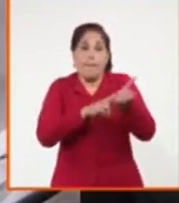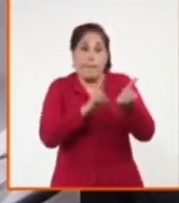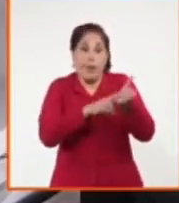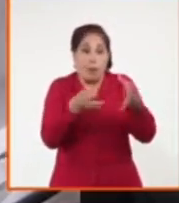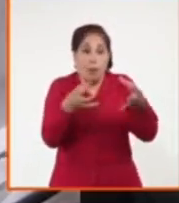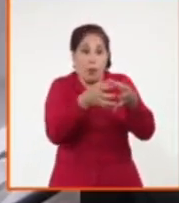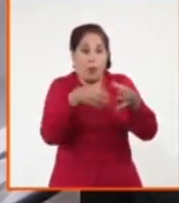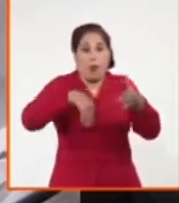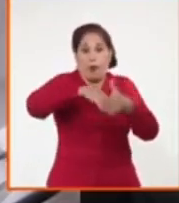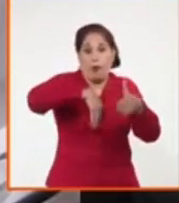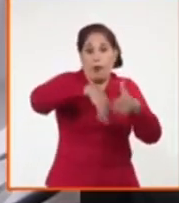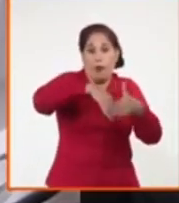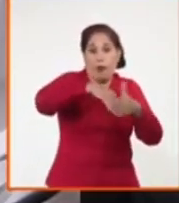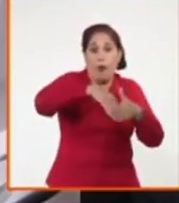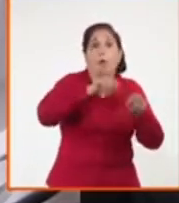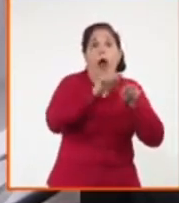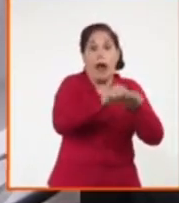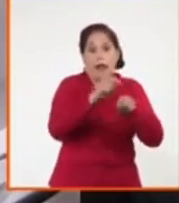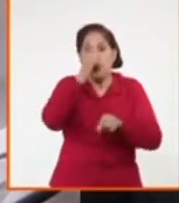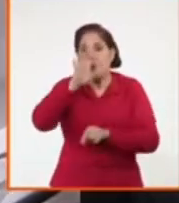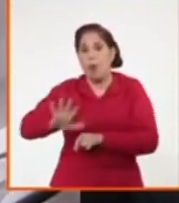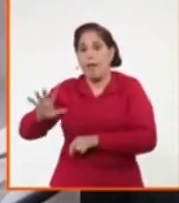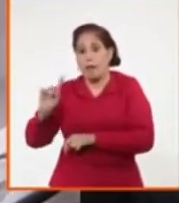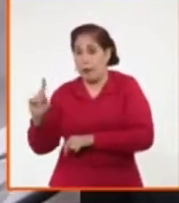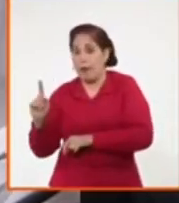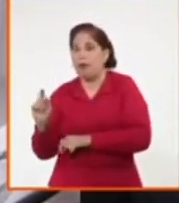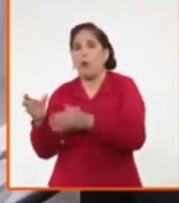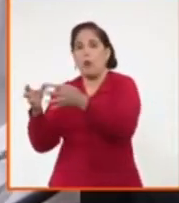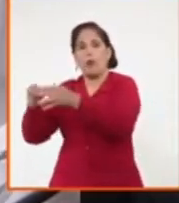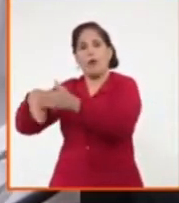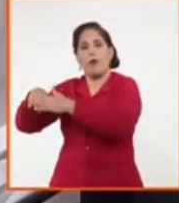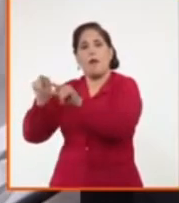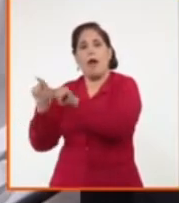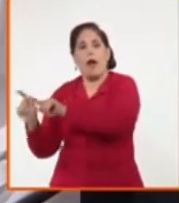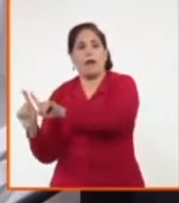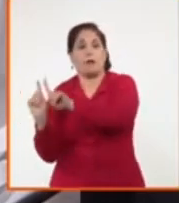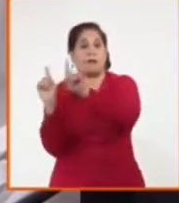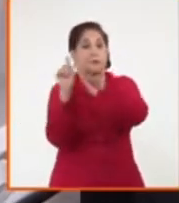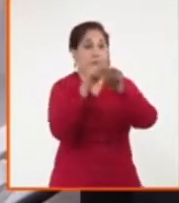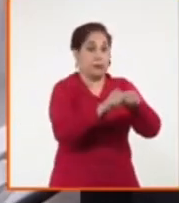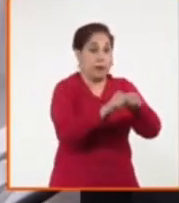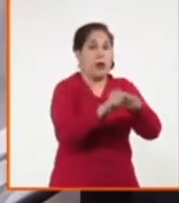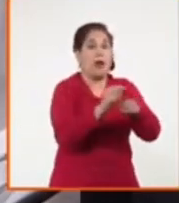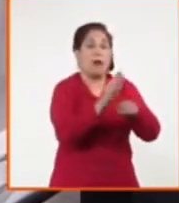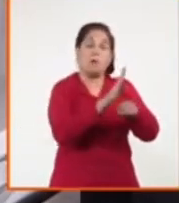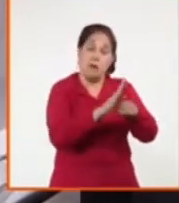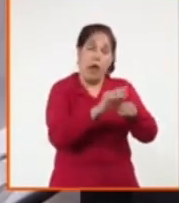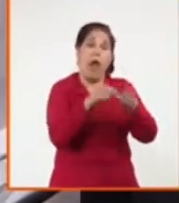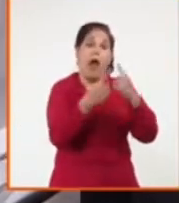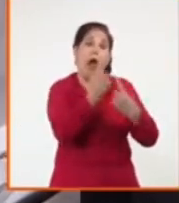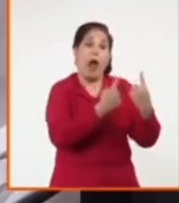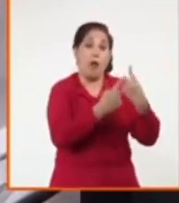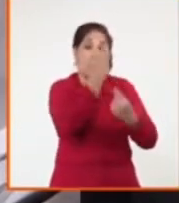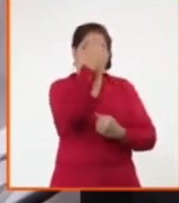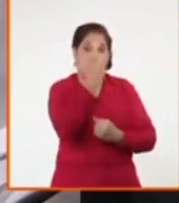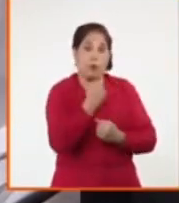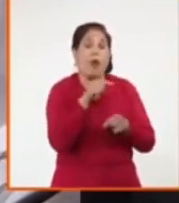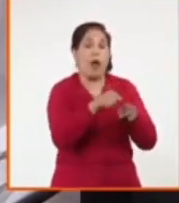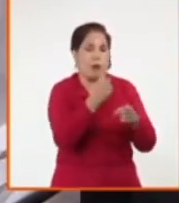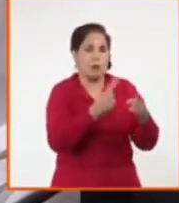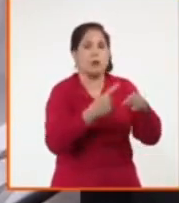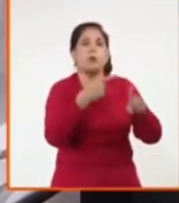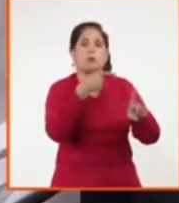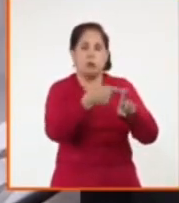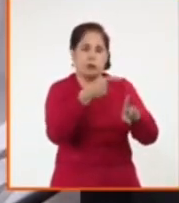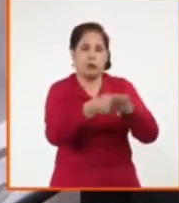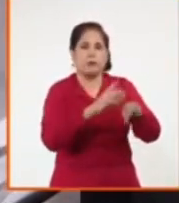del equipo de fútbol que había estado en Sudáfrica, integraron a algunos que estaban positivos a Omicron. Nosotros